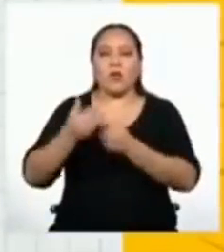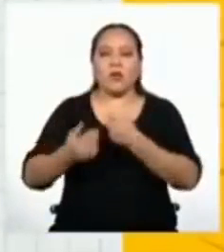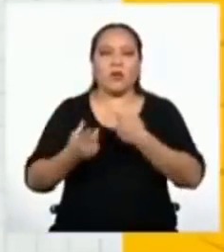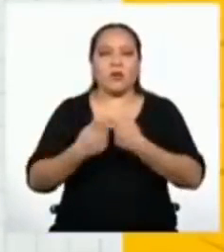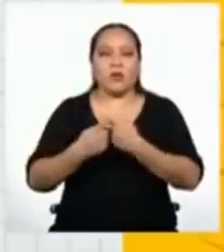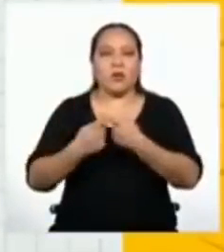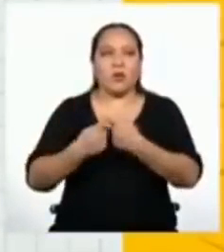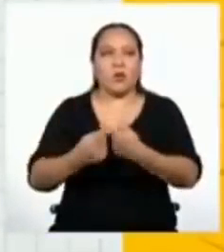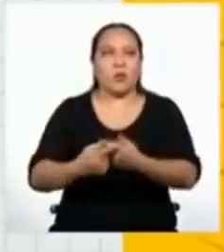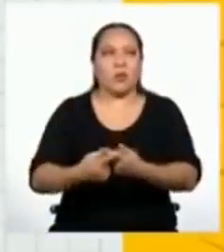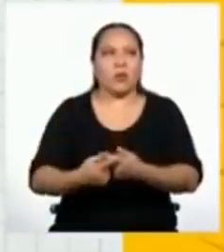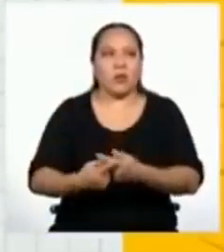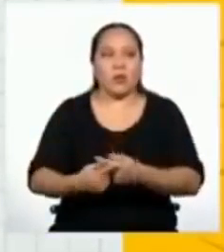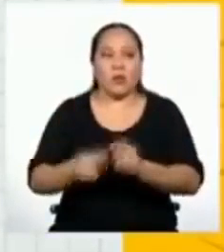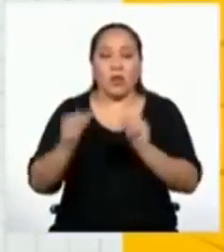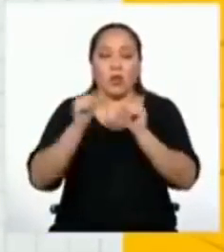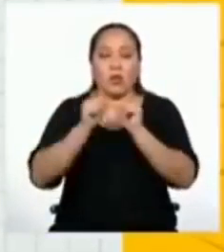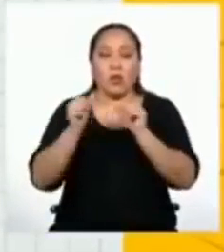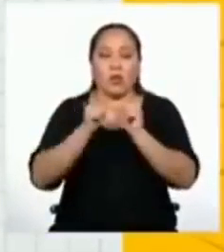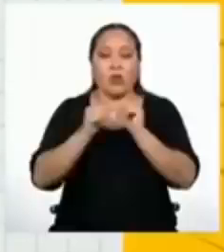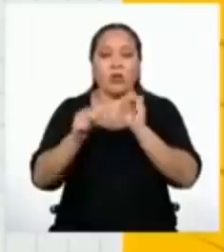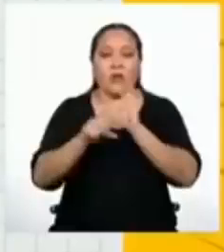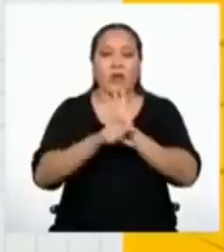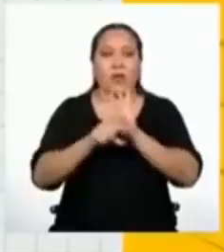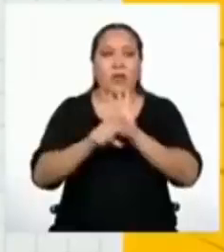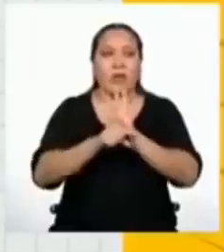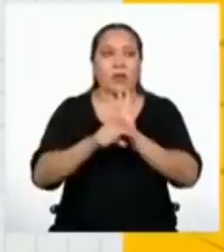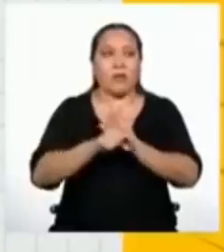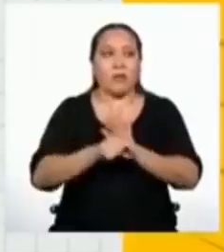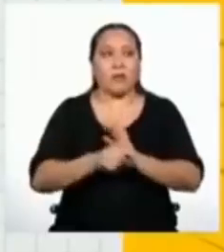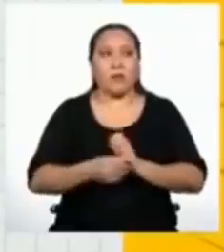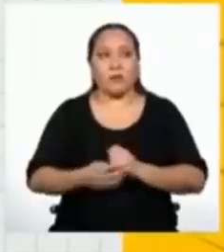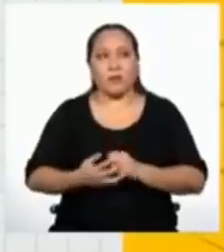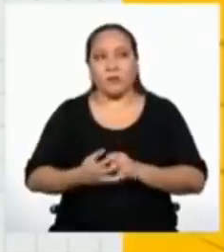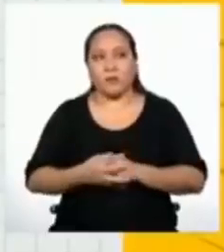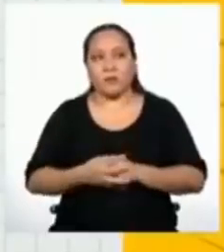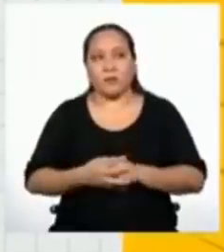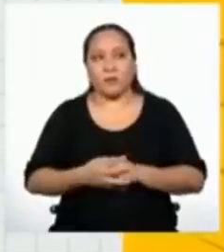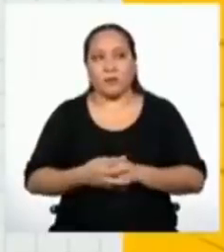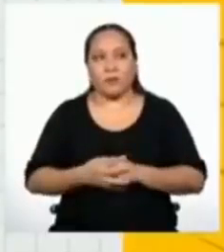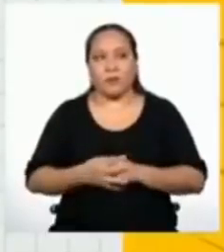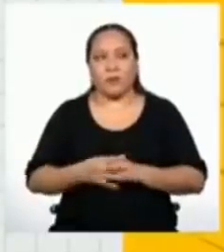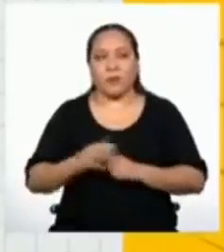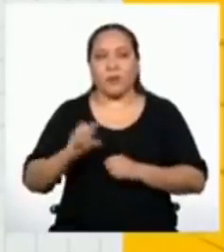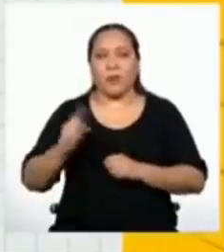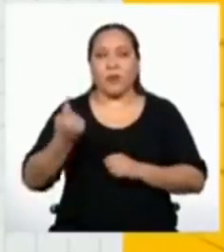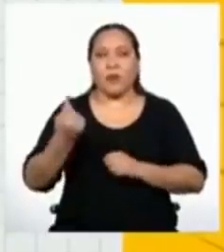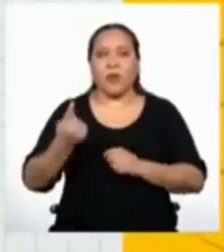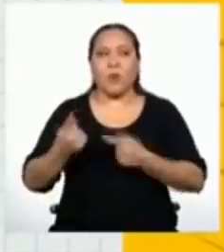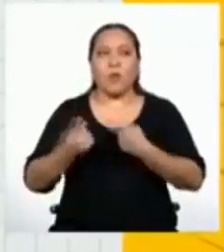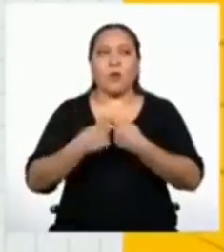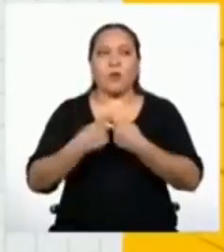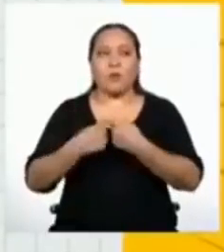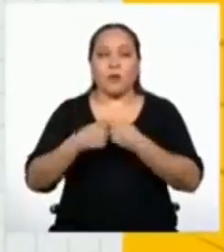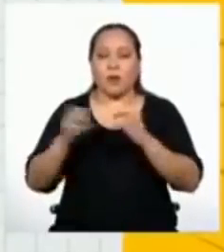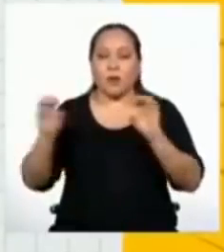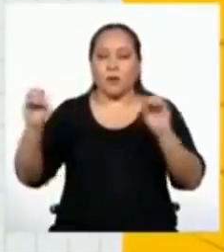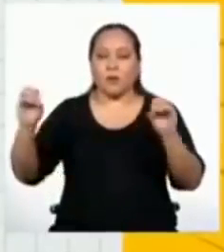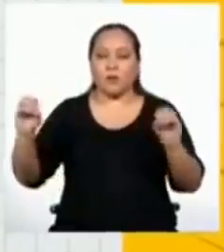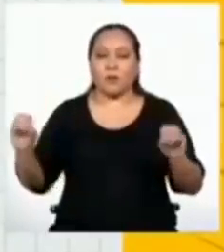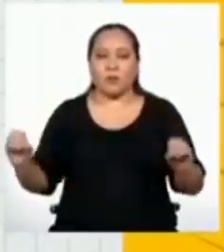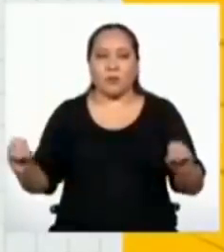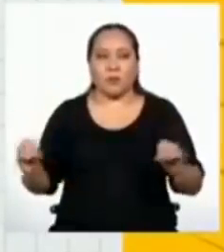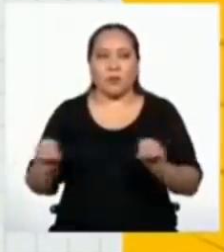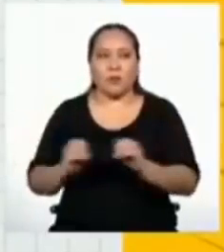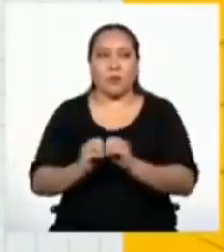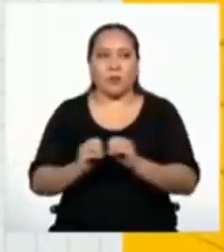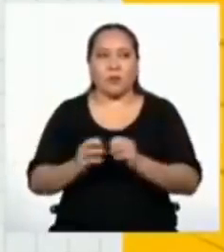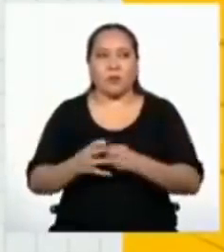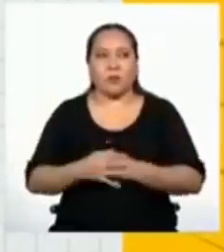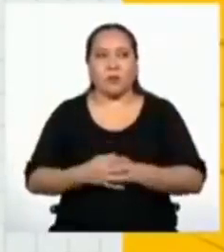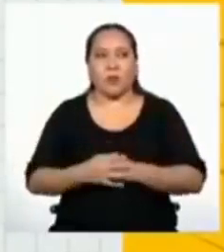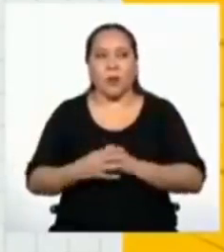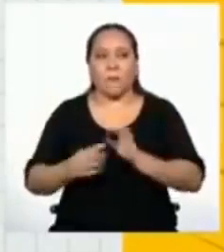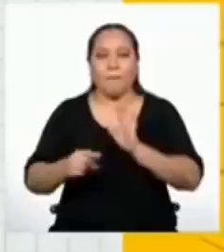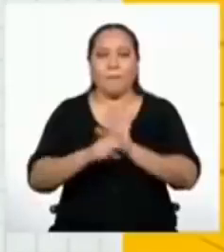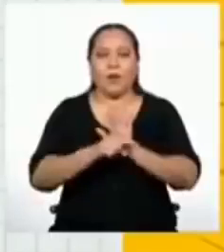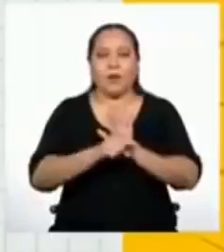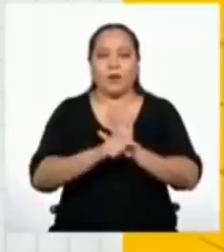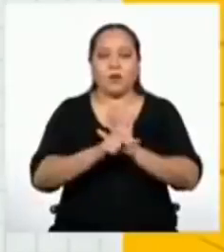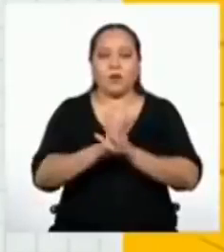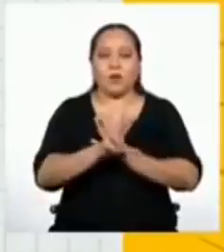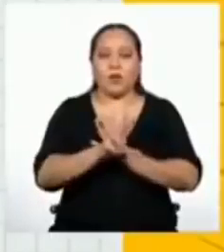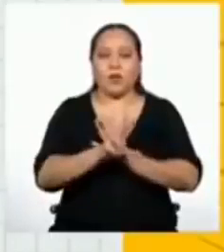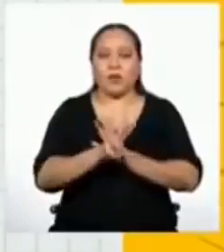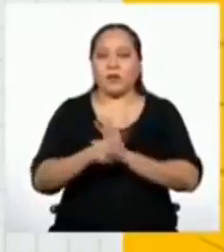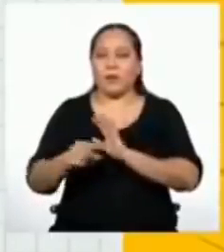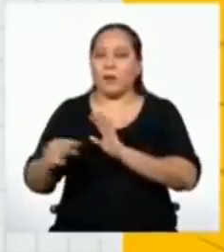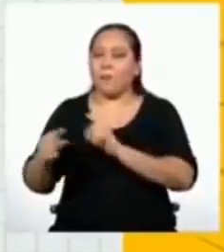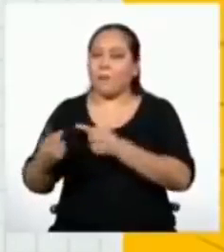geométrica de puros números negativos. Primero, multiplicamos extremos. ¡Ajá! Menos